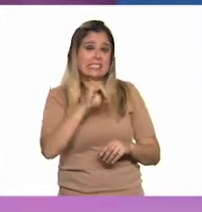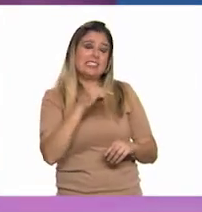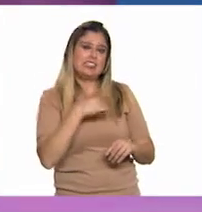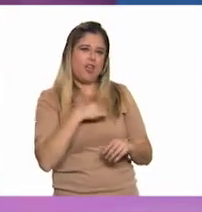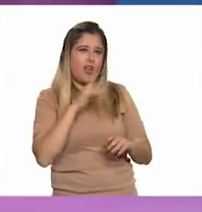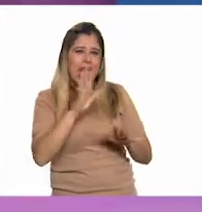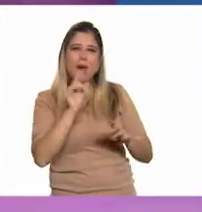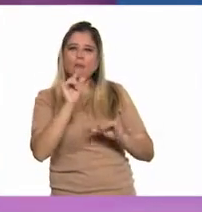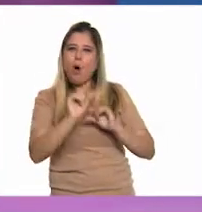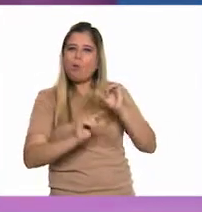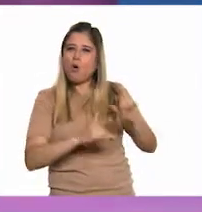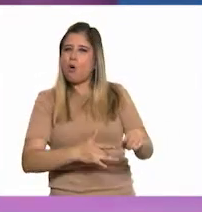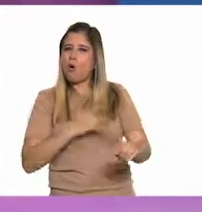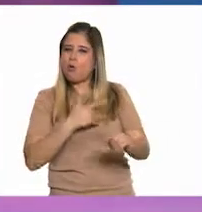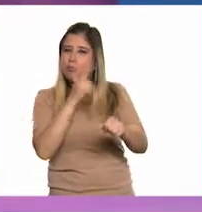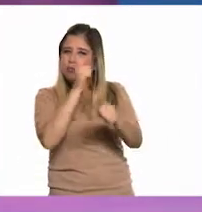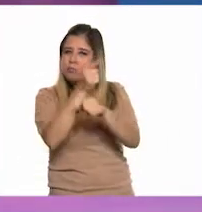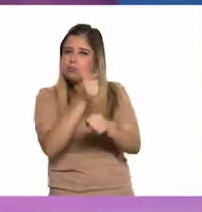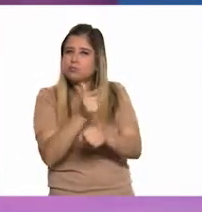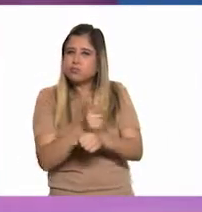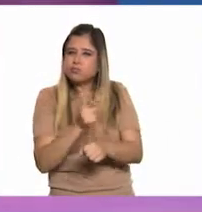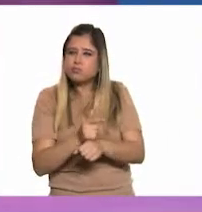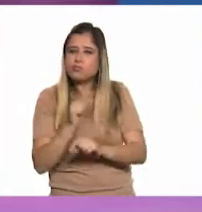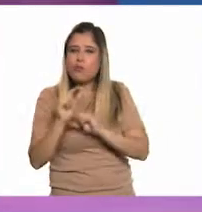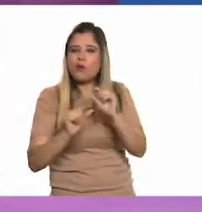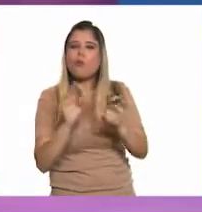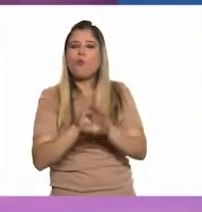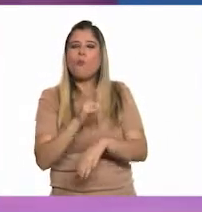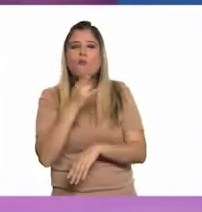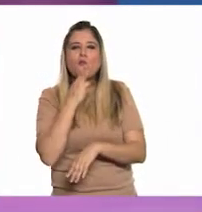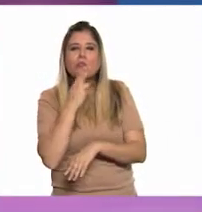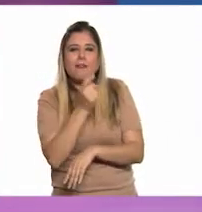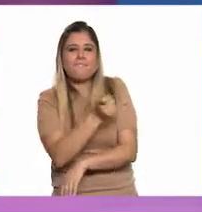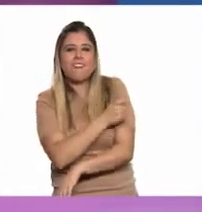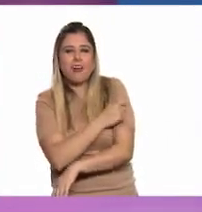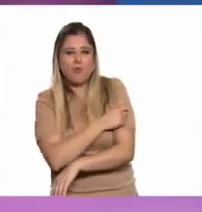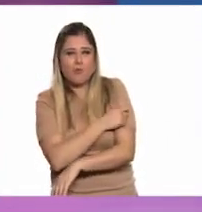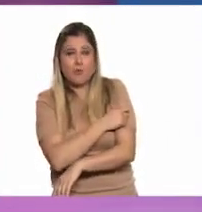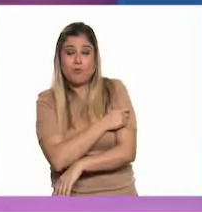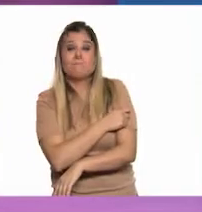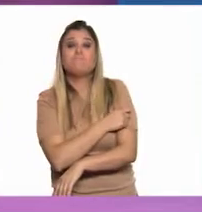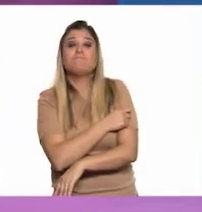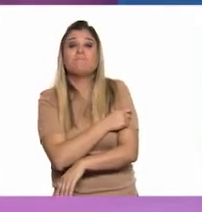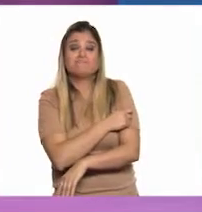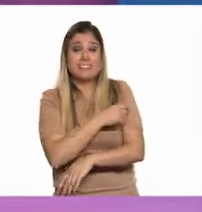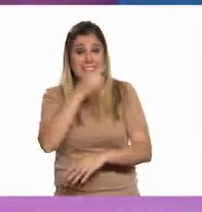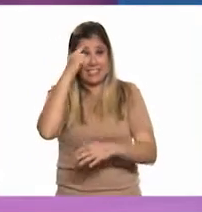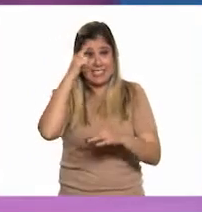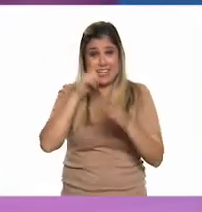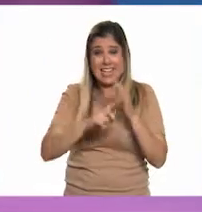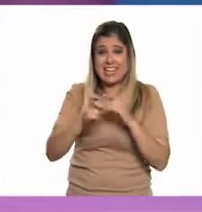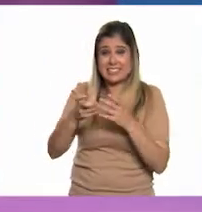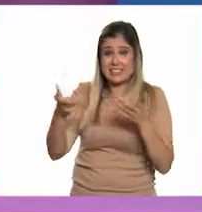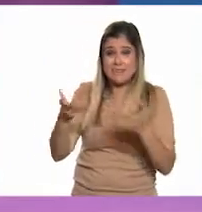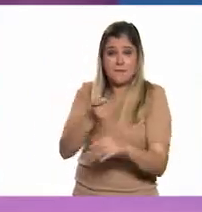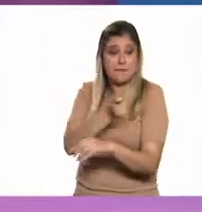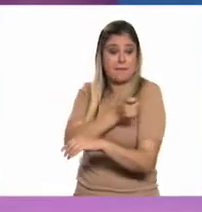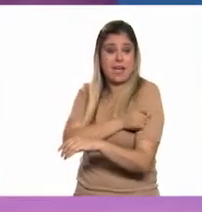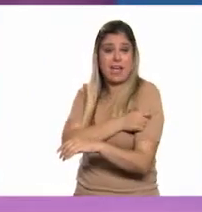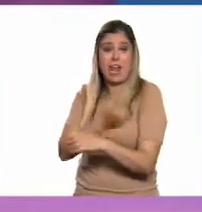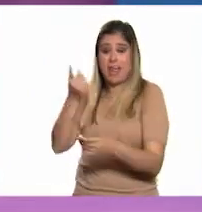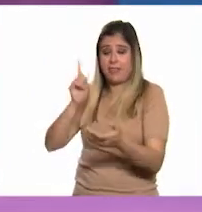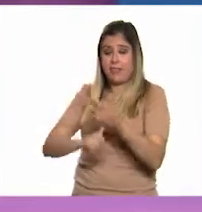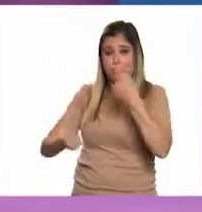pista sobre lo que debemos buscar acerca de cómo funcionan las vacunas. Que es que ellas actúan en nuestro